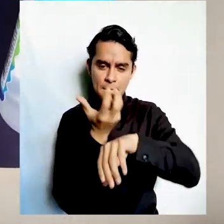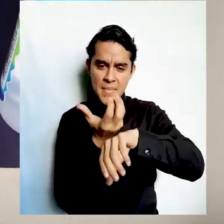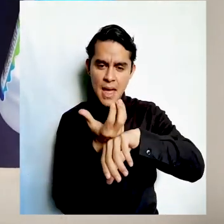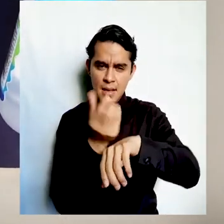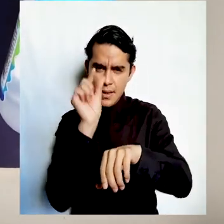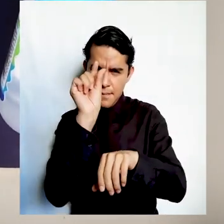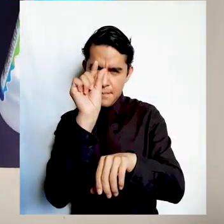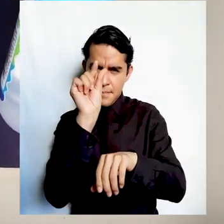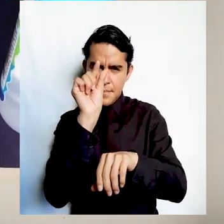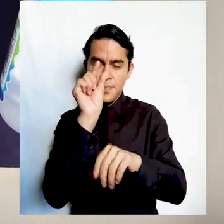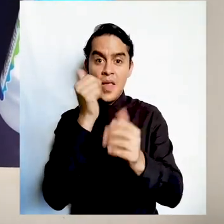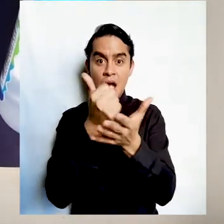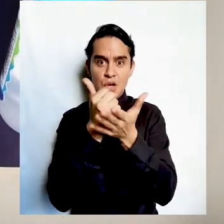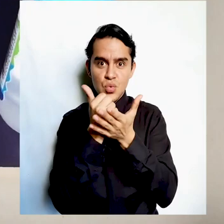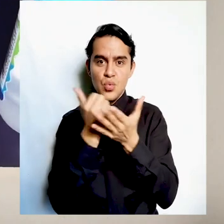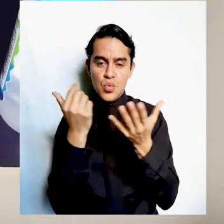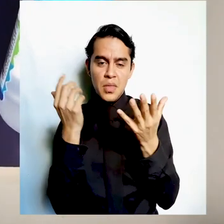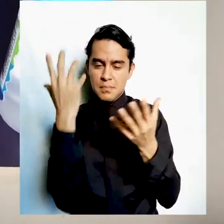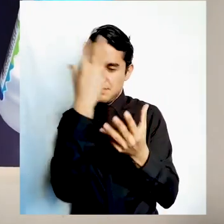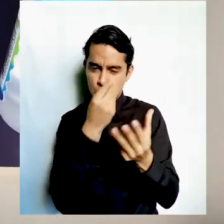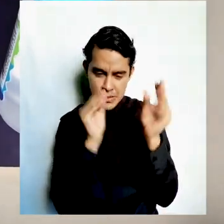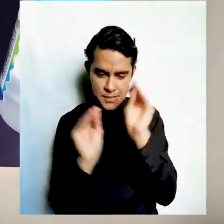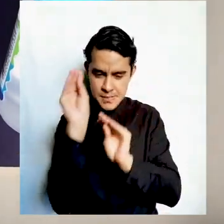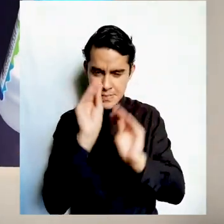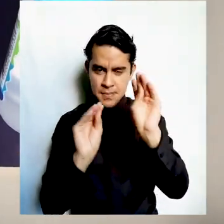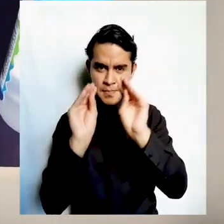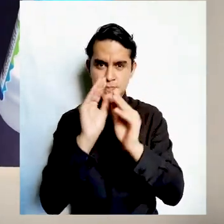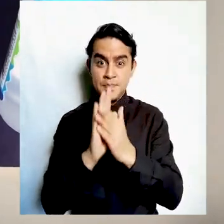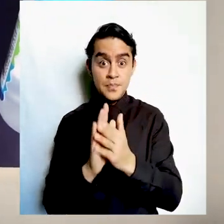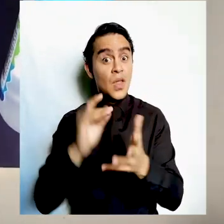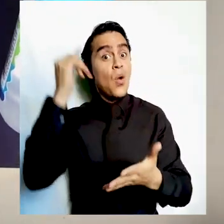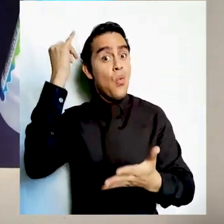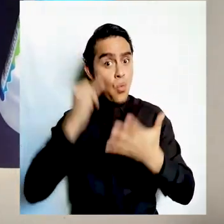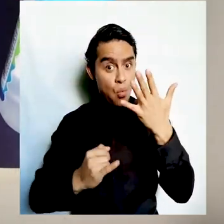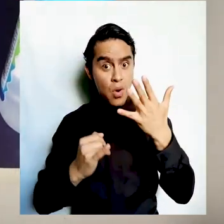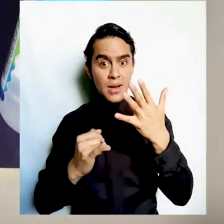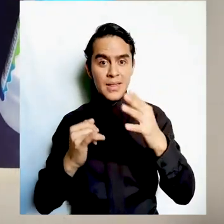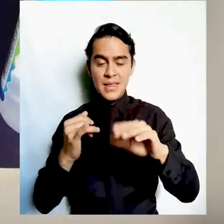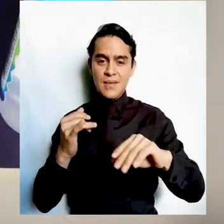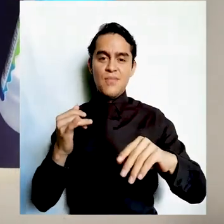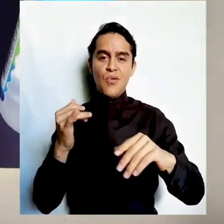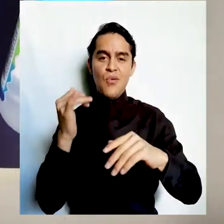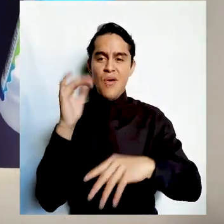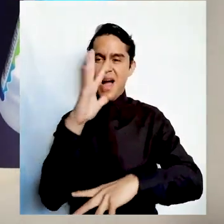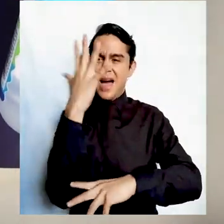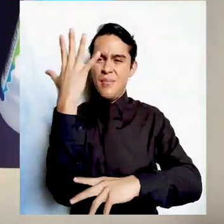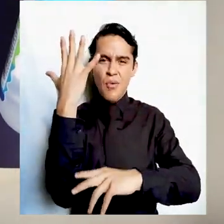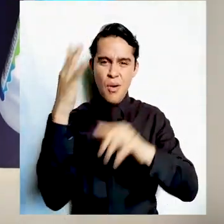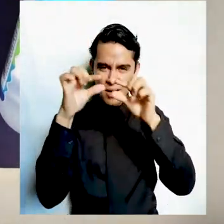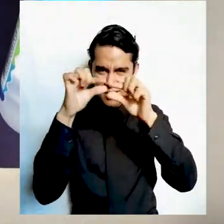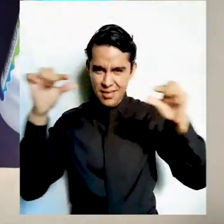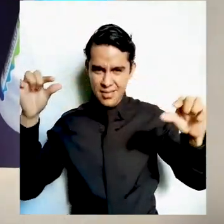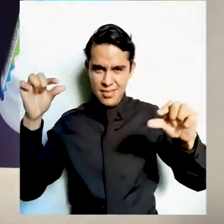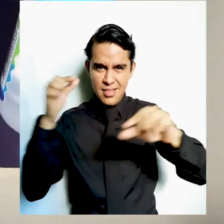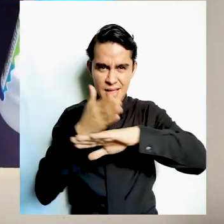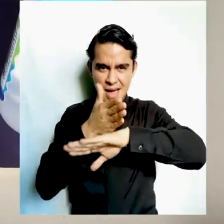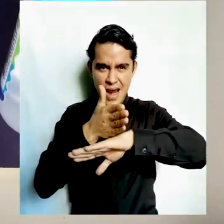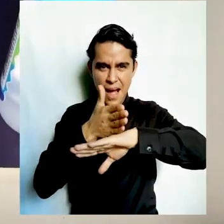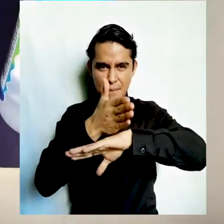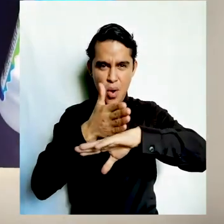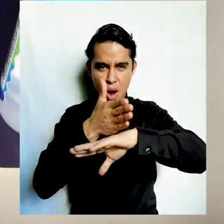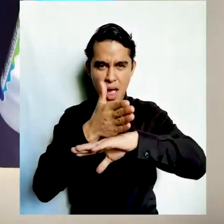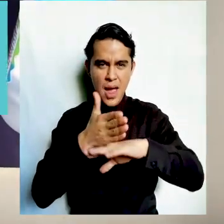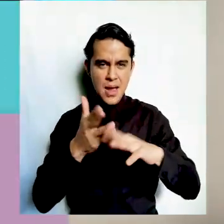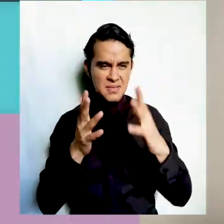servirán para decoración y finalmente ramas pequeñas de árboles que sean menos gruesas que tus dedos para